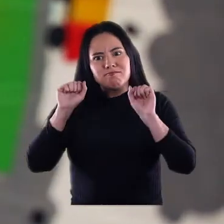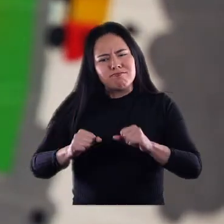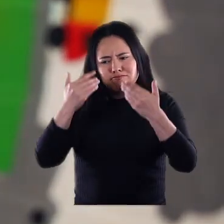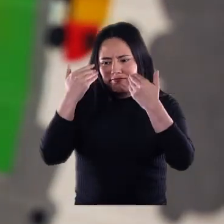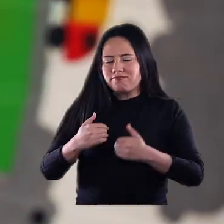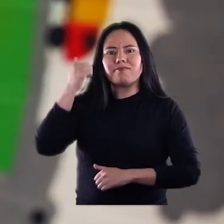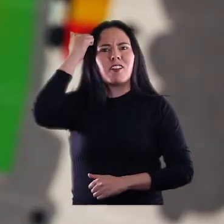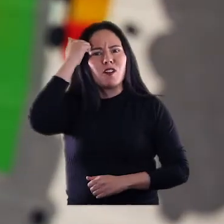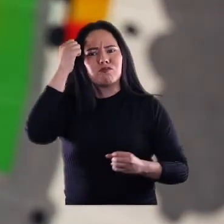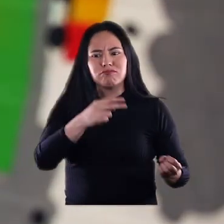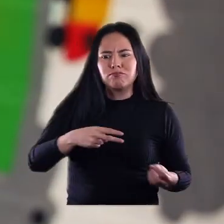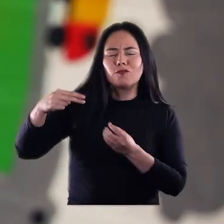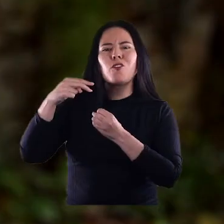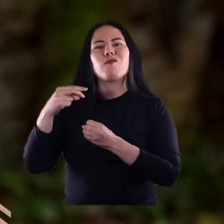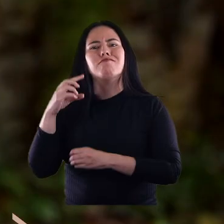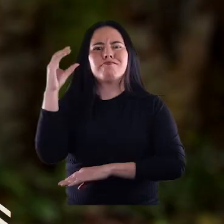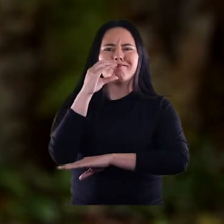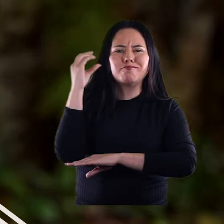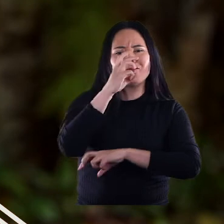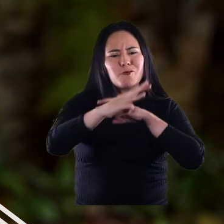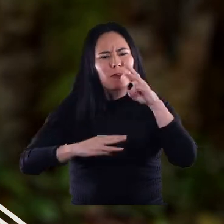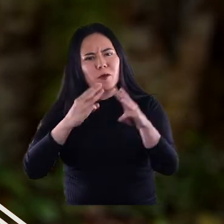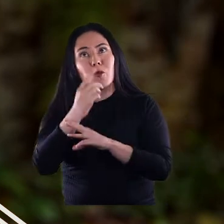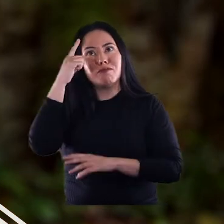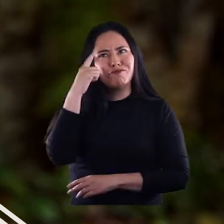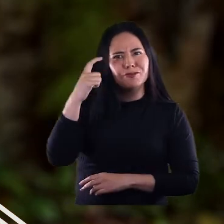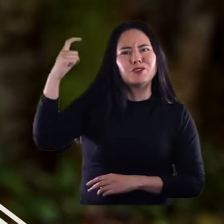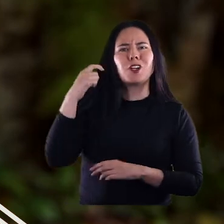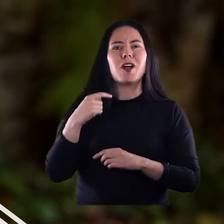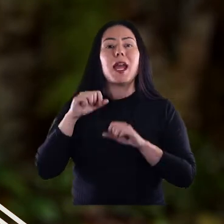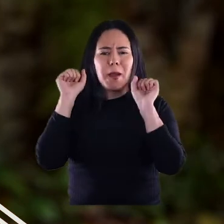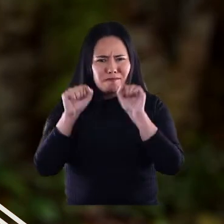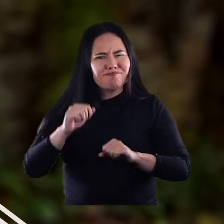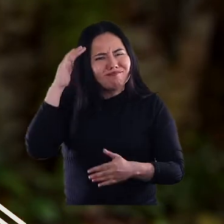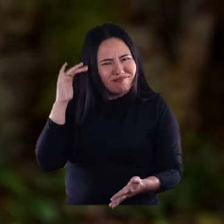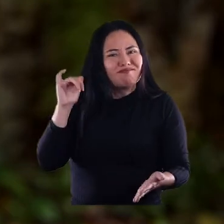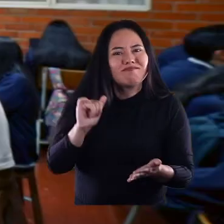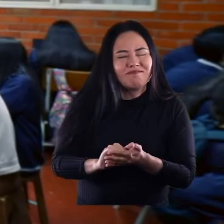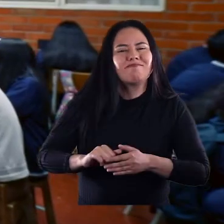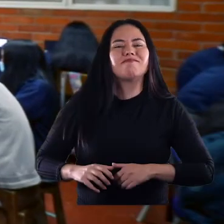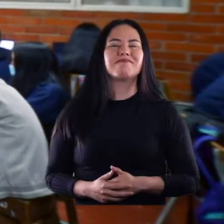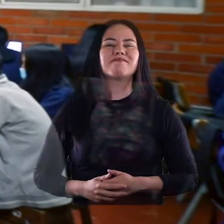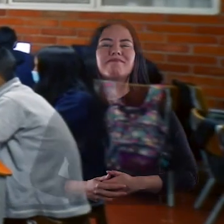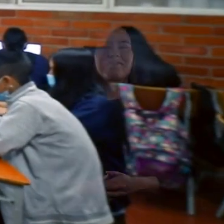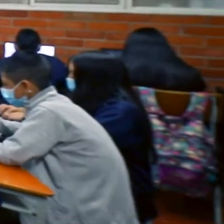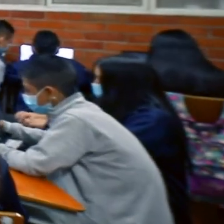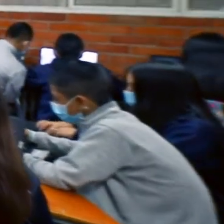El ser maestro, el ser educador en Colombia y en el mundo es también una utopía, es un sueño, es creer en los imposibles.